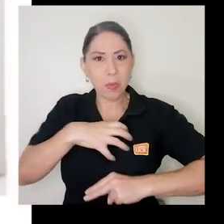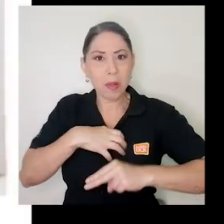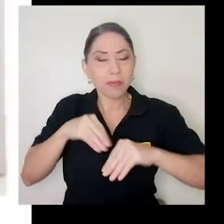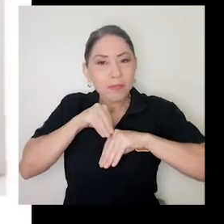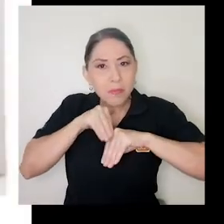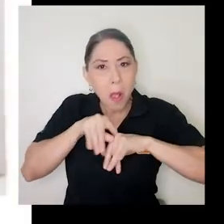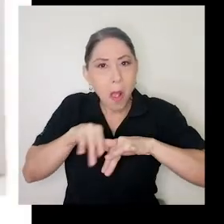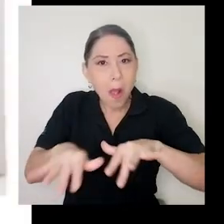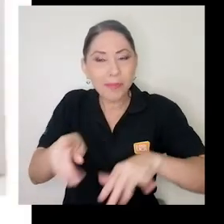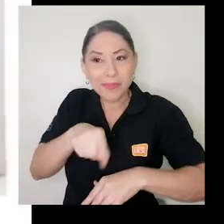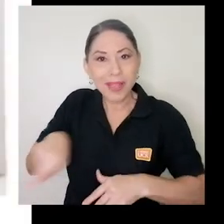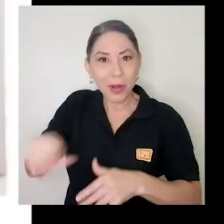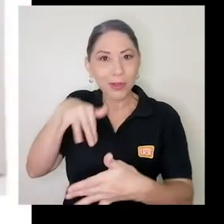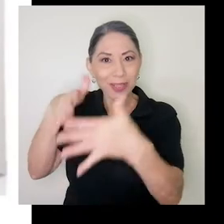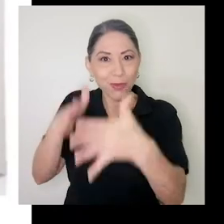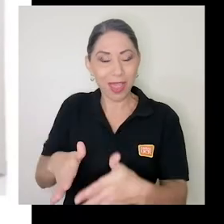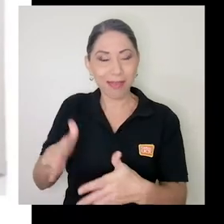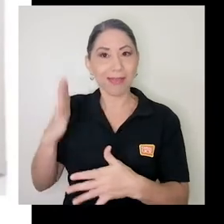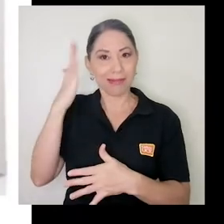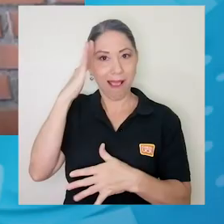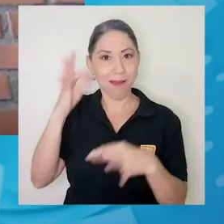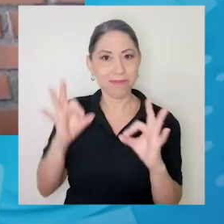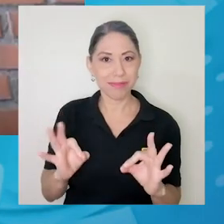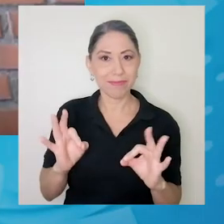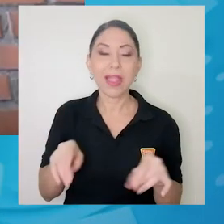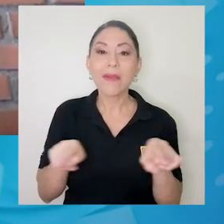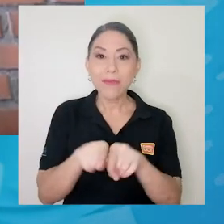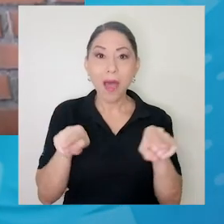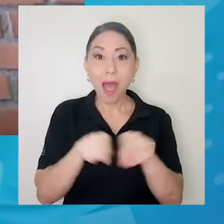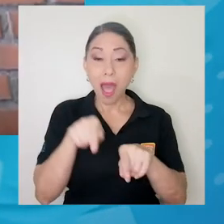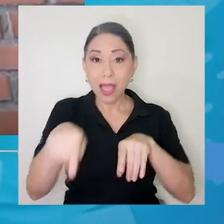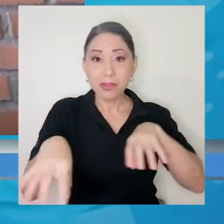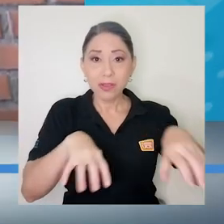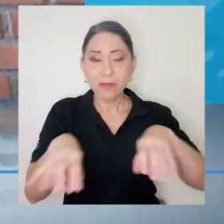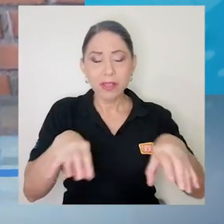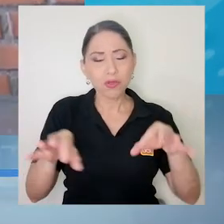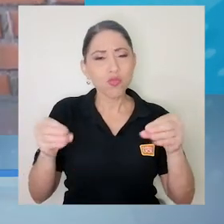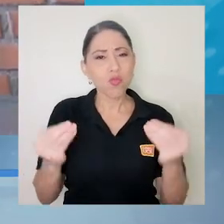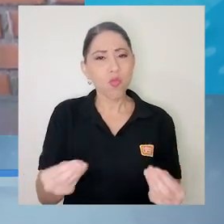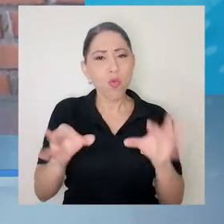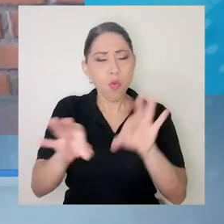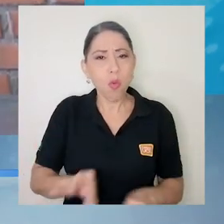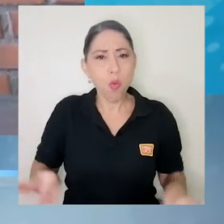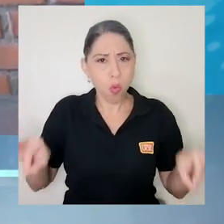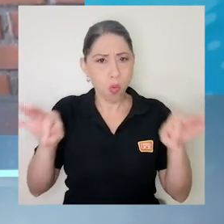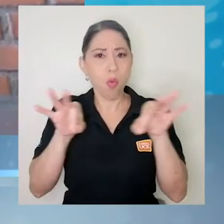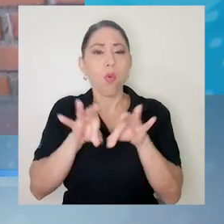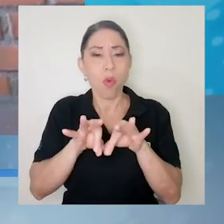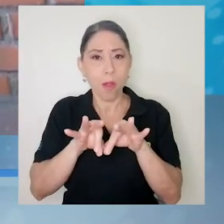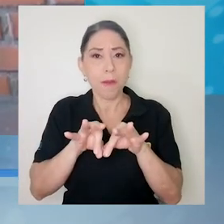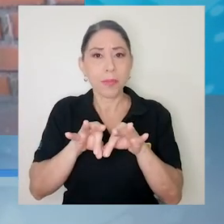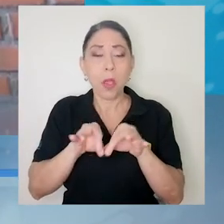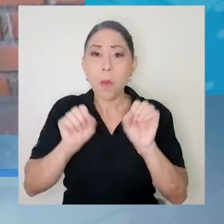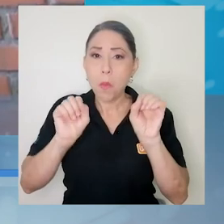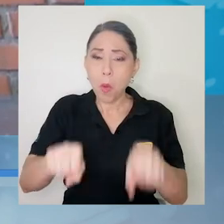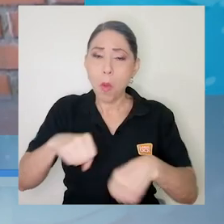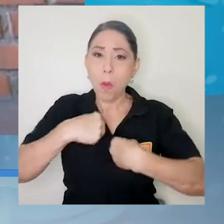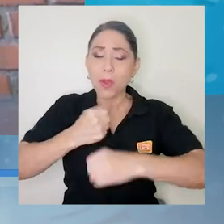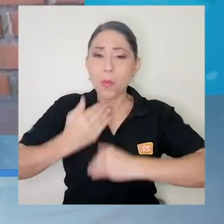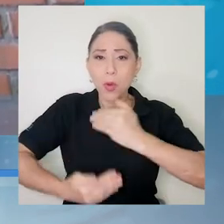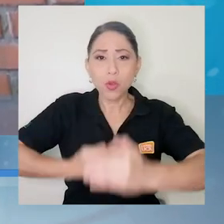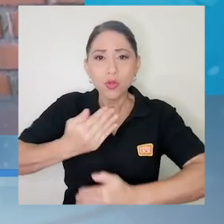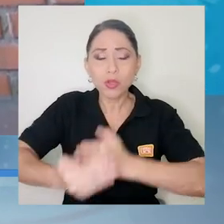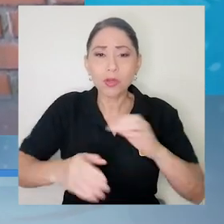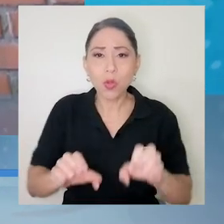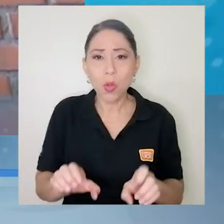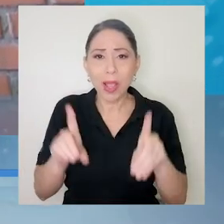en nuestros estudiantes. También estas ferias son muy importantes porque a la vez nos permite llevar a cabo